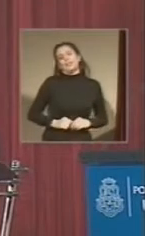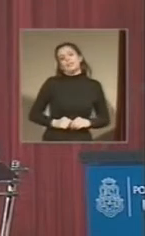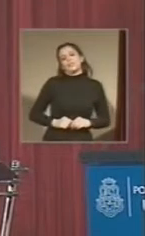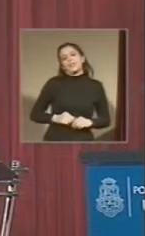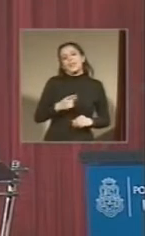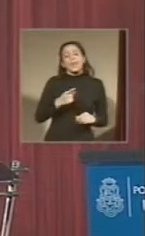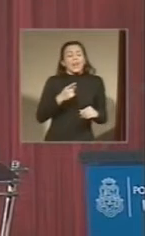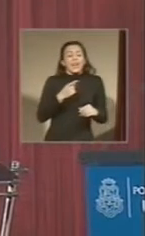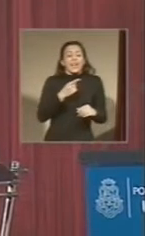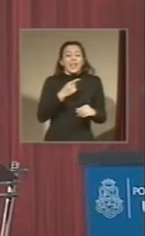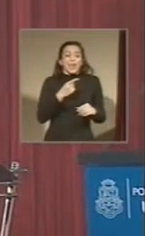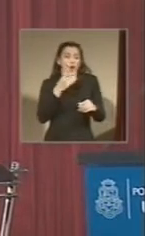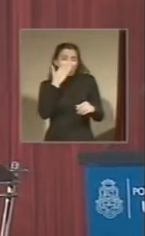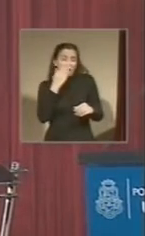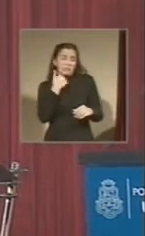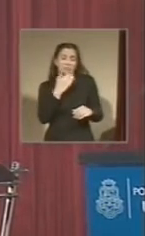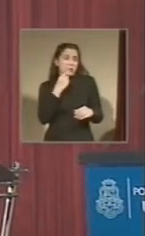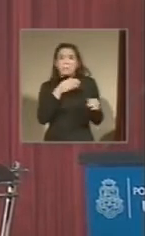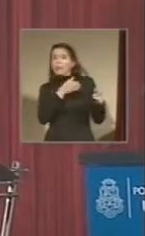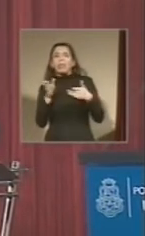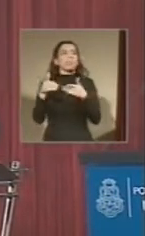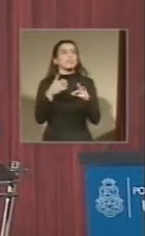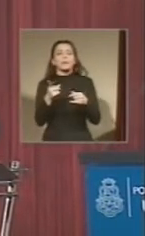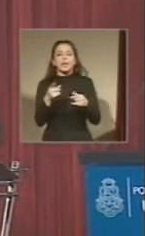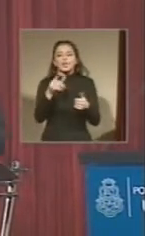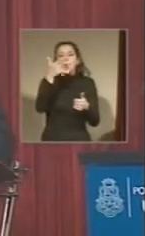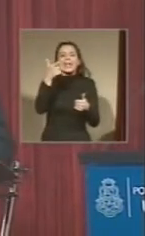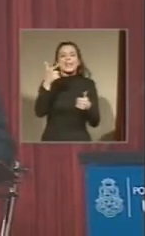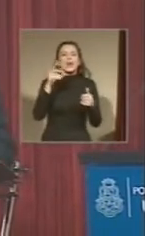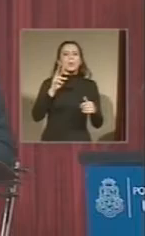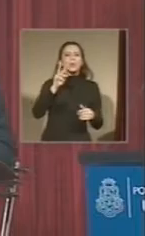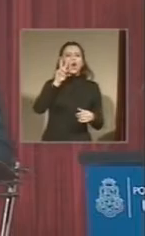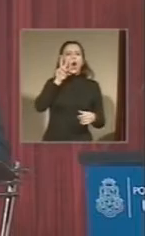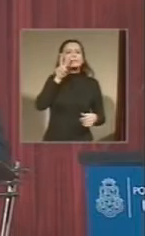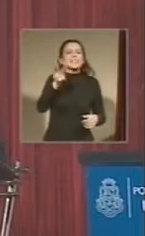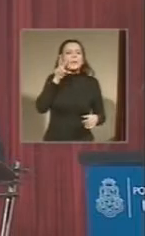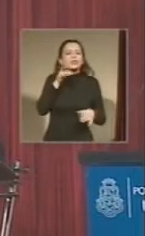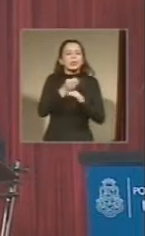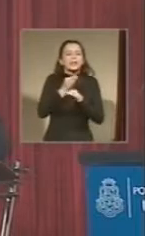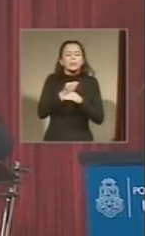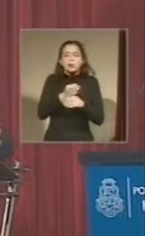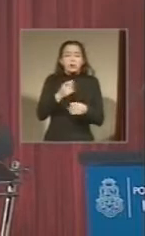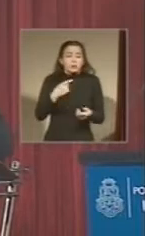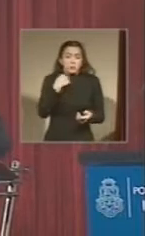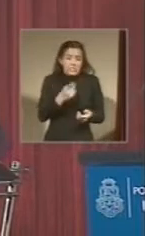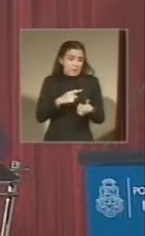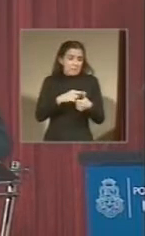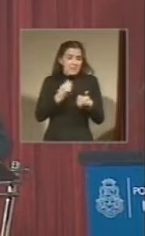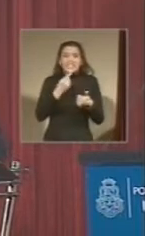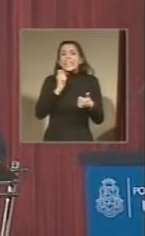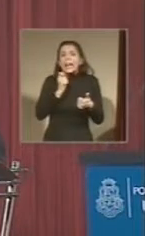un observatorio educativo. No se conoce el índice de repitencia, el índice de abandono, no se conoce la terminaría cuando